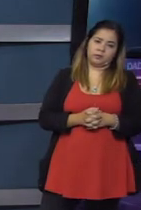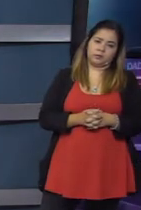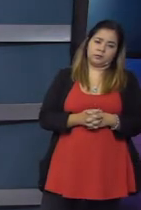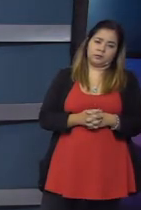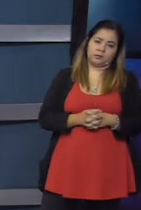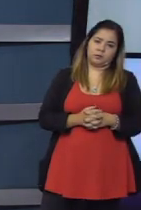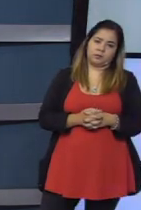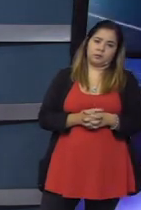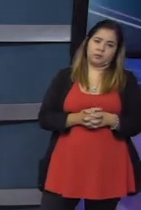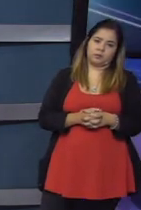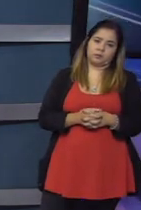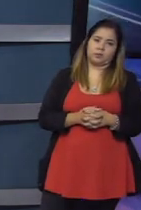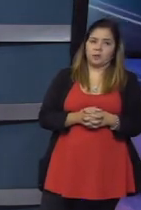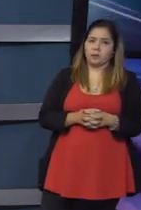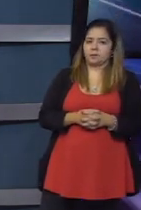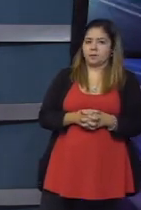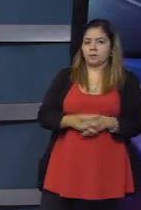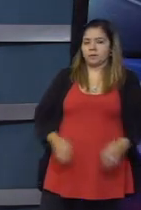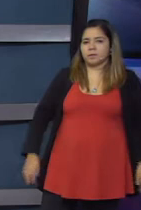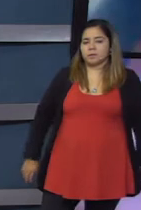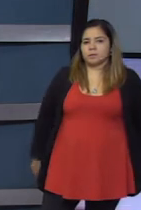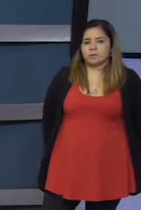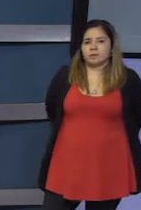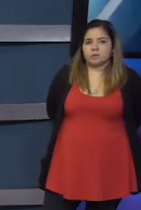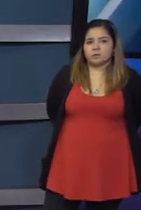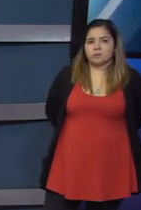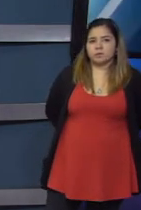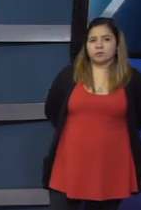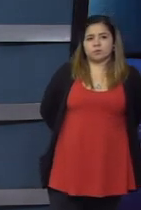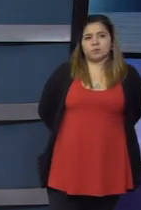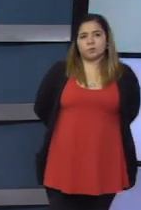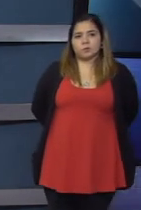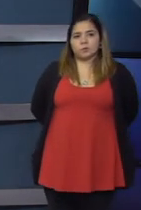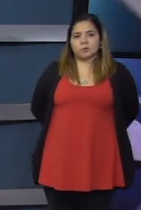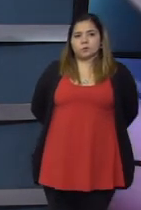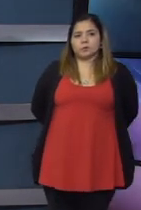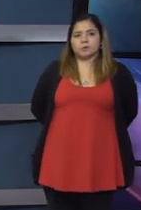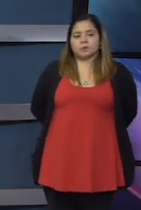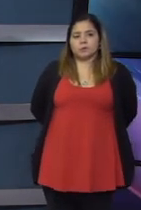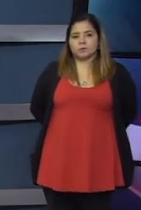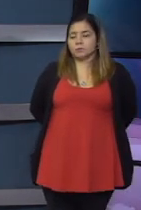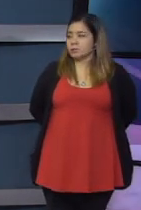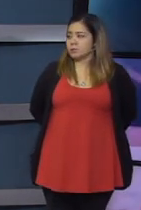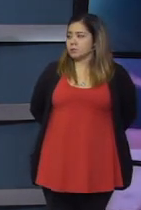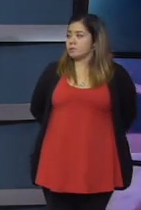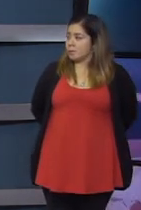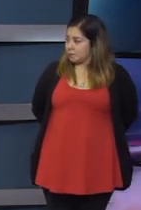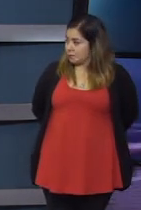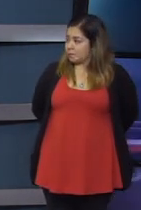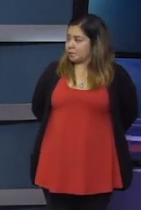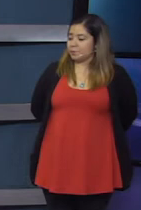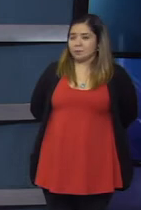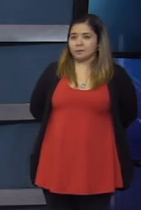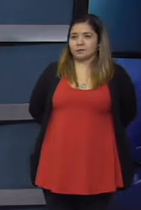se va a poner a una cuestión así, que la verdad es que es un sinsentido, los sueldos no se